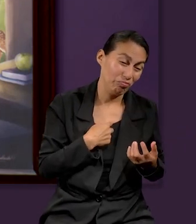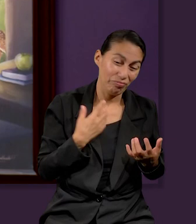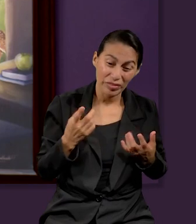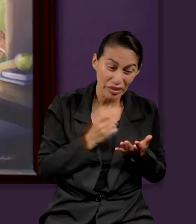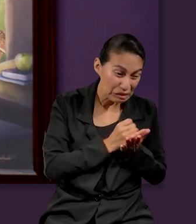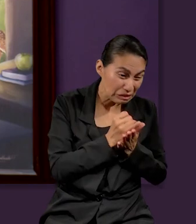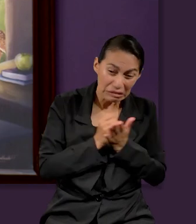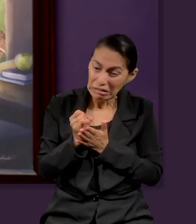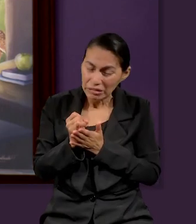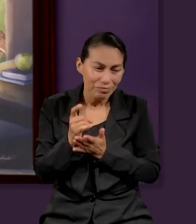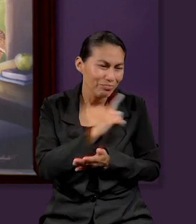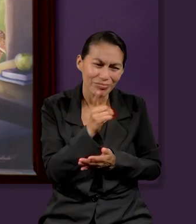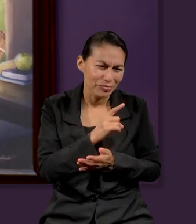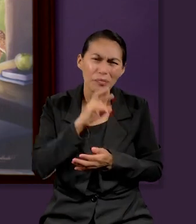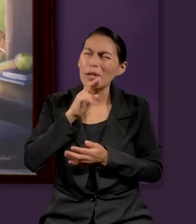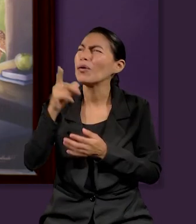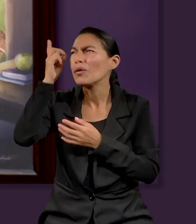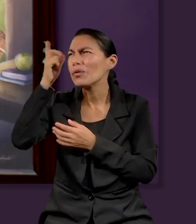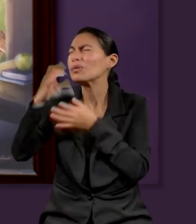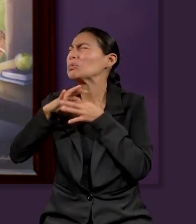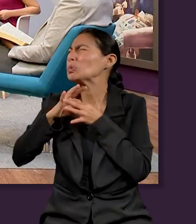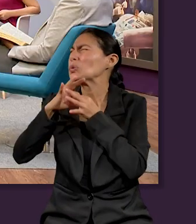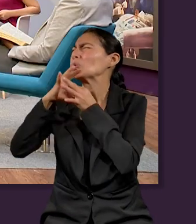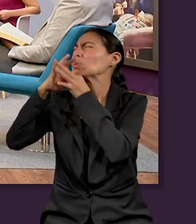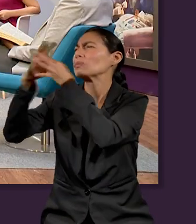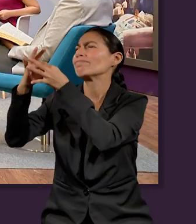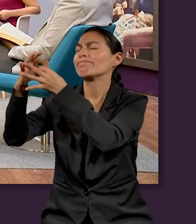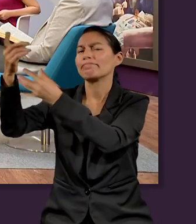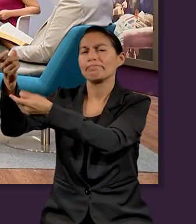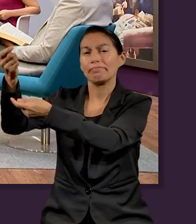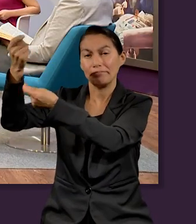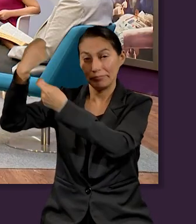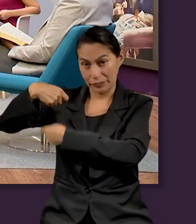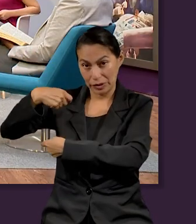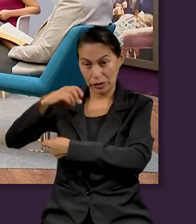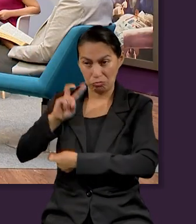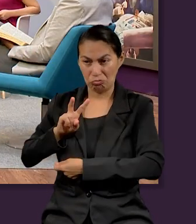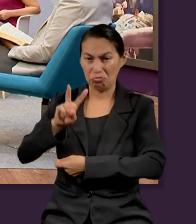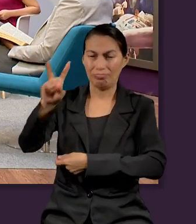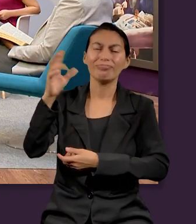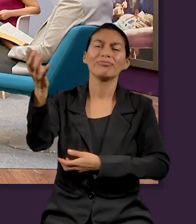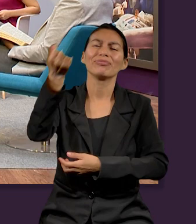de Dios para tener la victoria. De hecho, me llama la atención cuando el apóstol Pablo menciona eso.